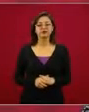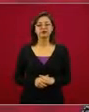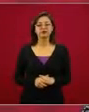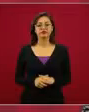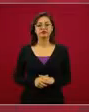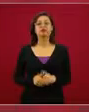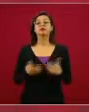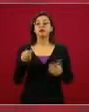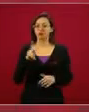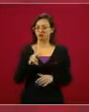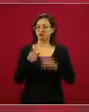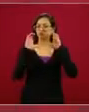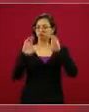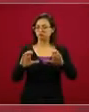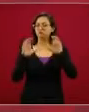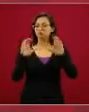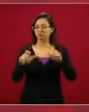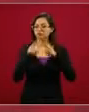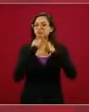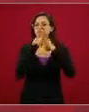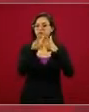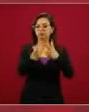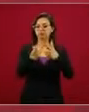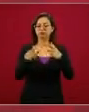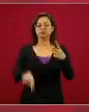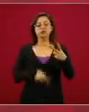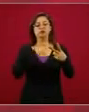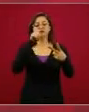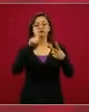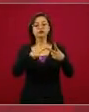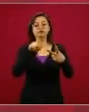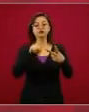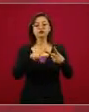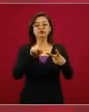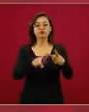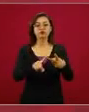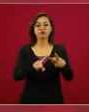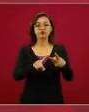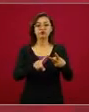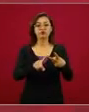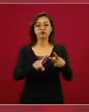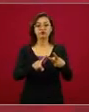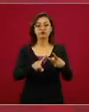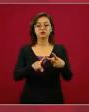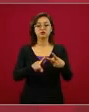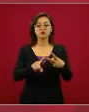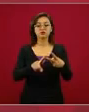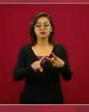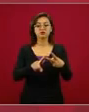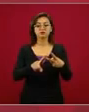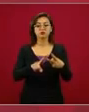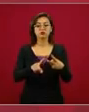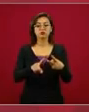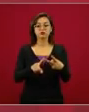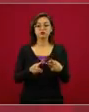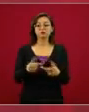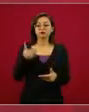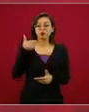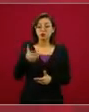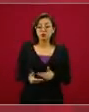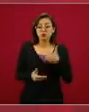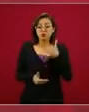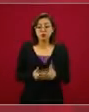las medidas de precaución. Segundo, reconocer que todo este proceso